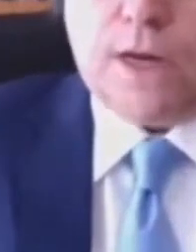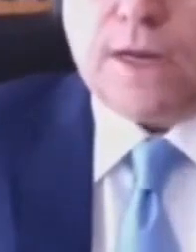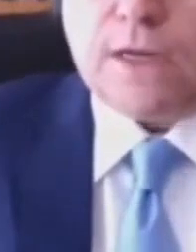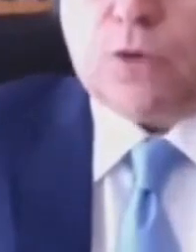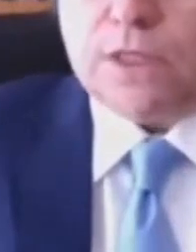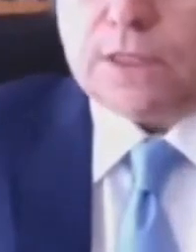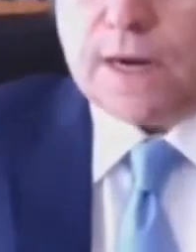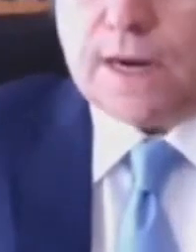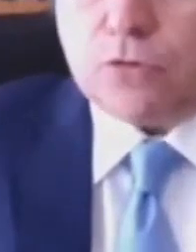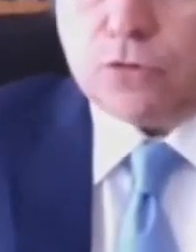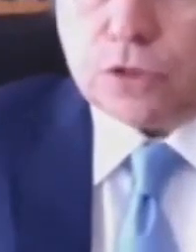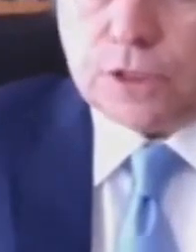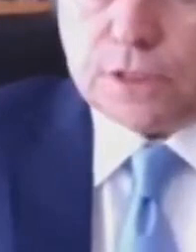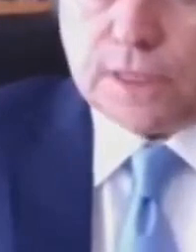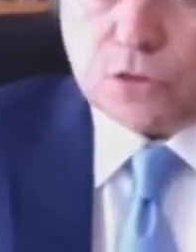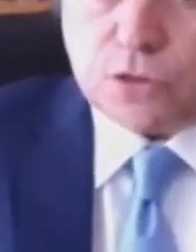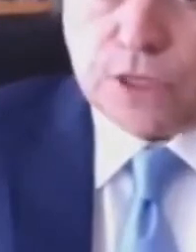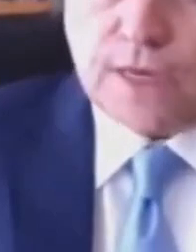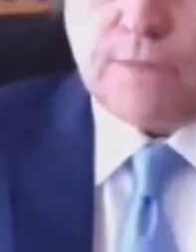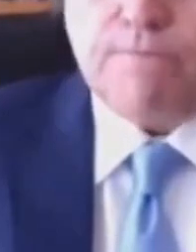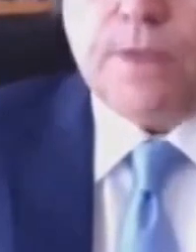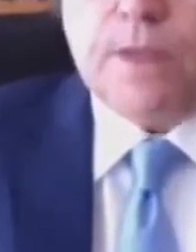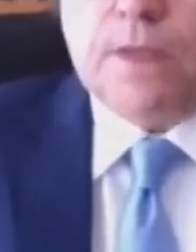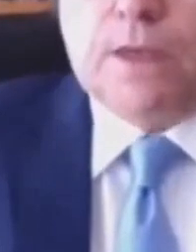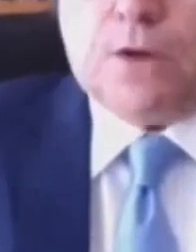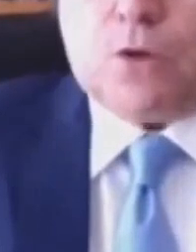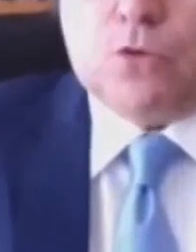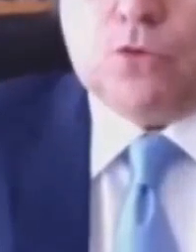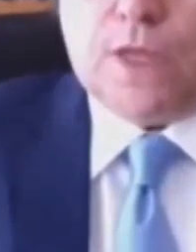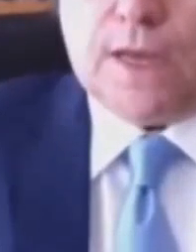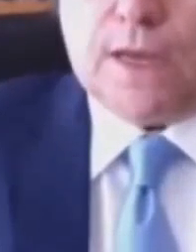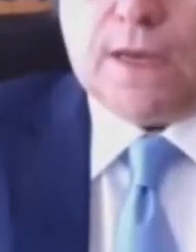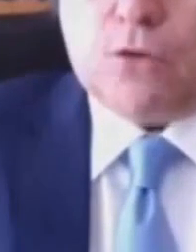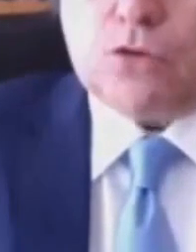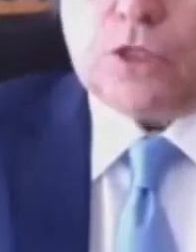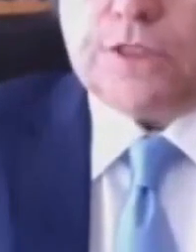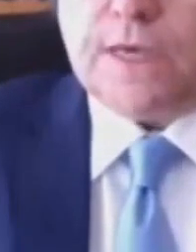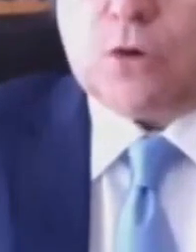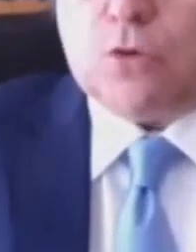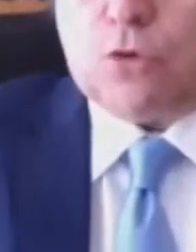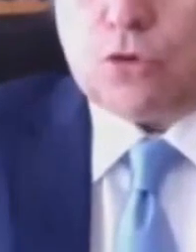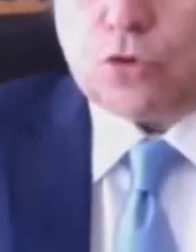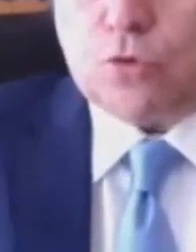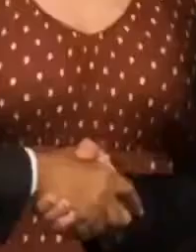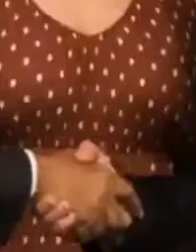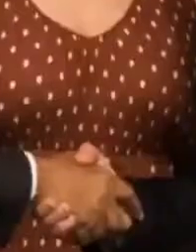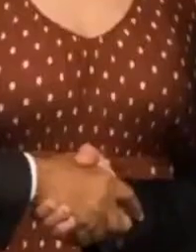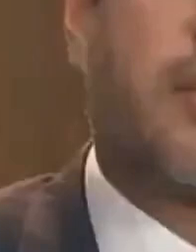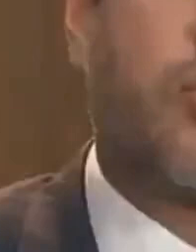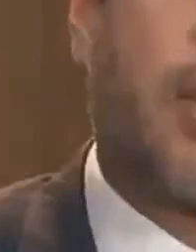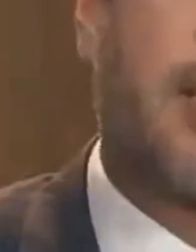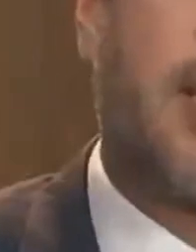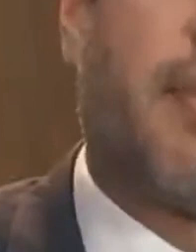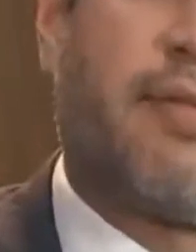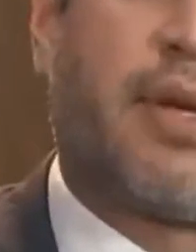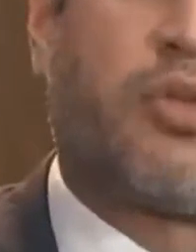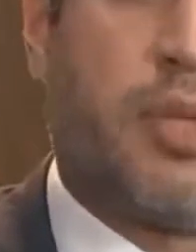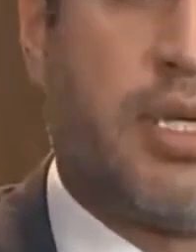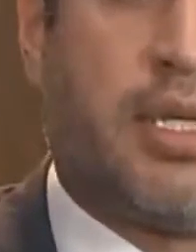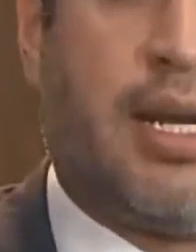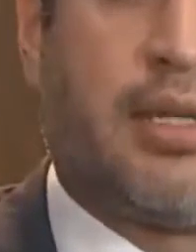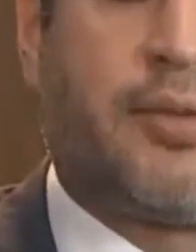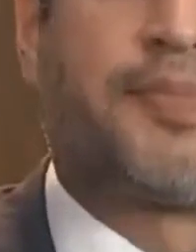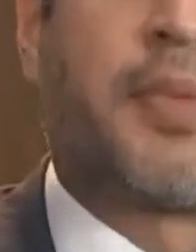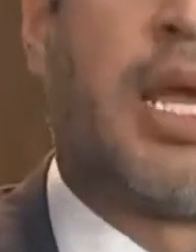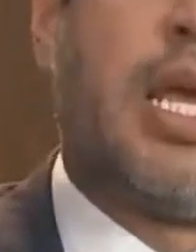puertos. Se despluman. Entonces, la ley de gasolinas, la ley de carburos, esta, es